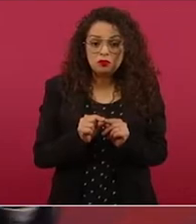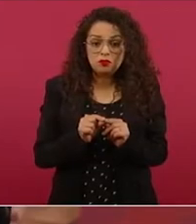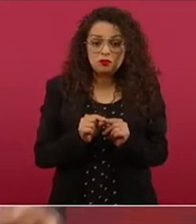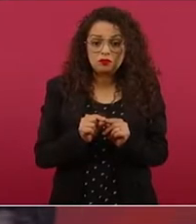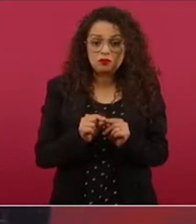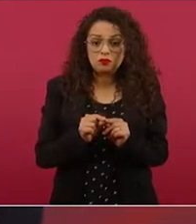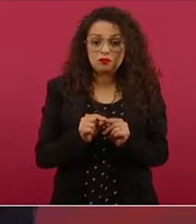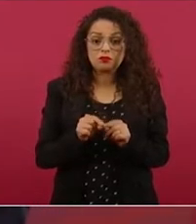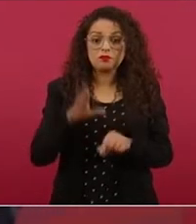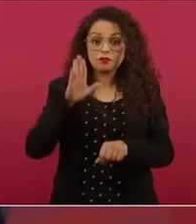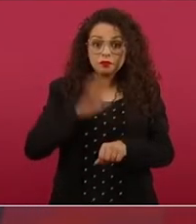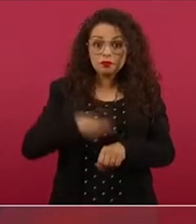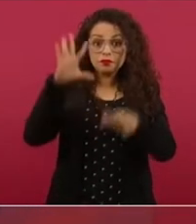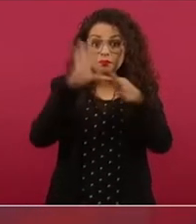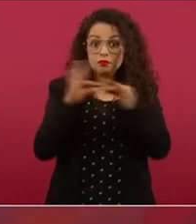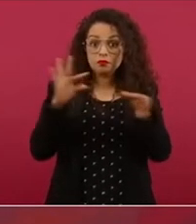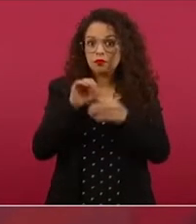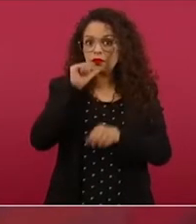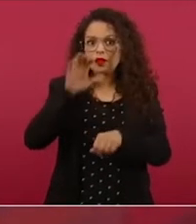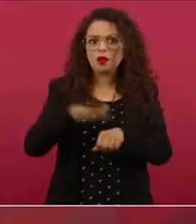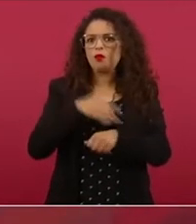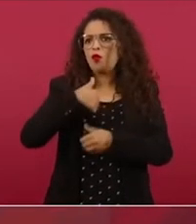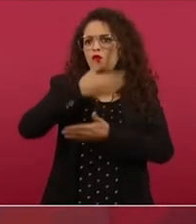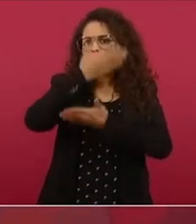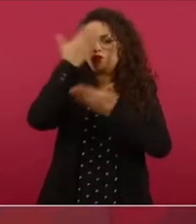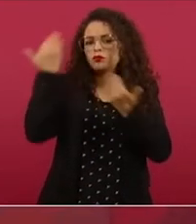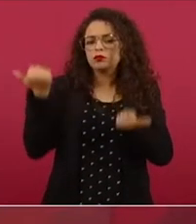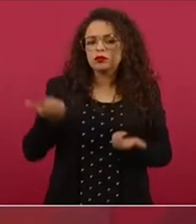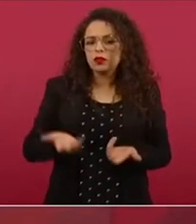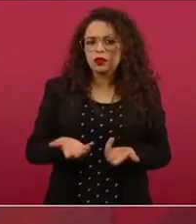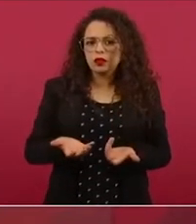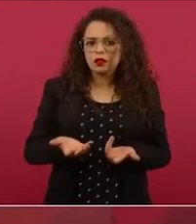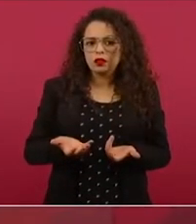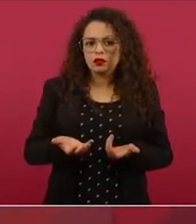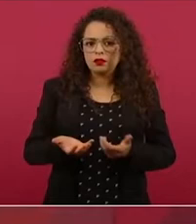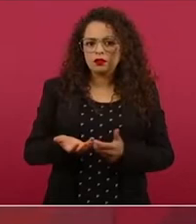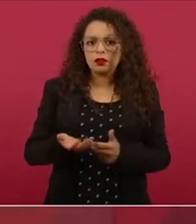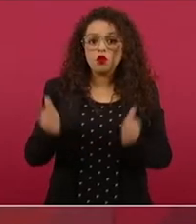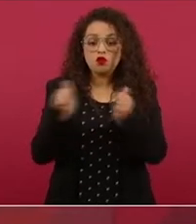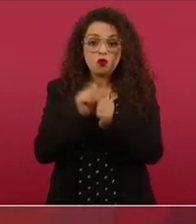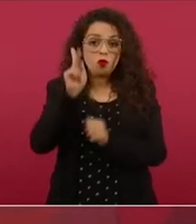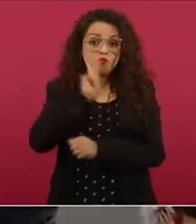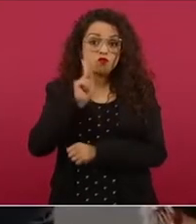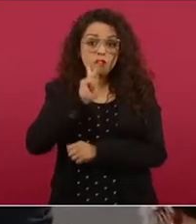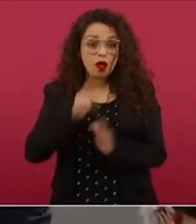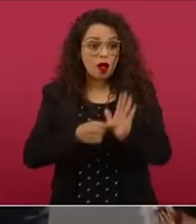información comprobatoria.